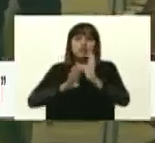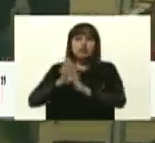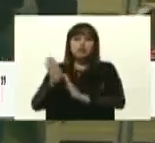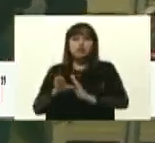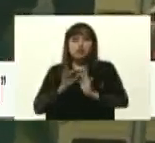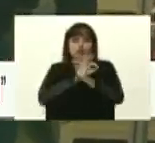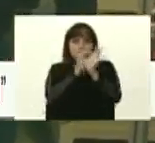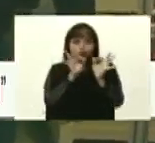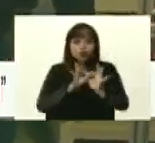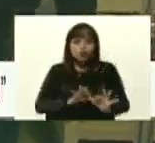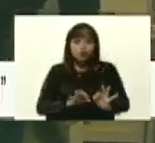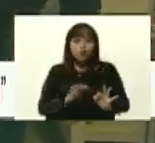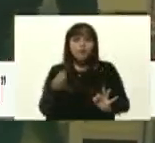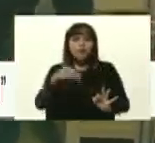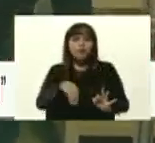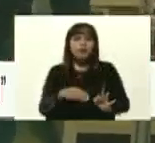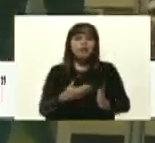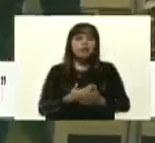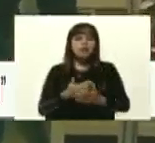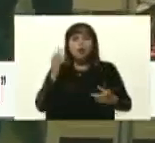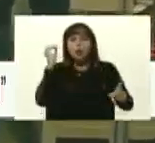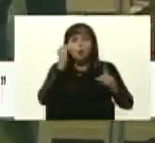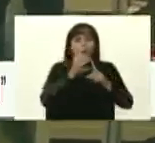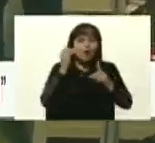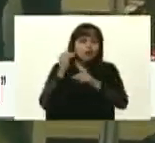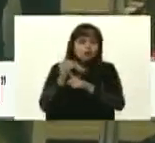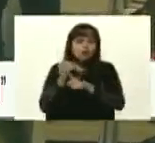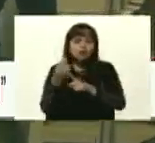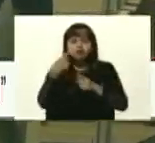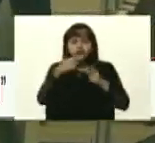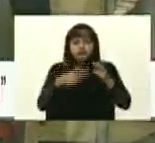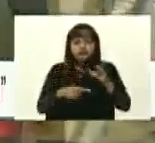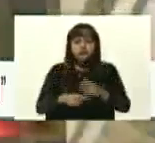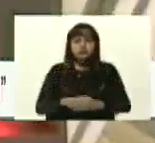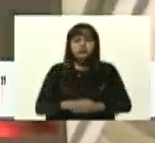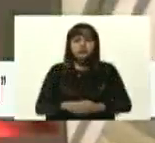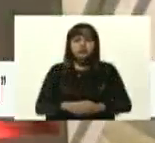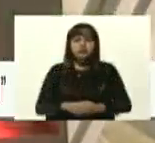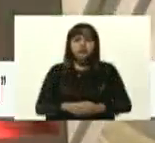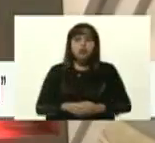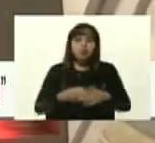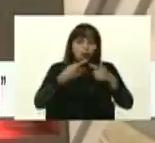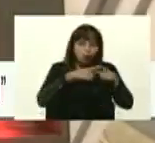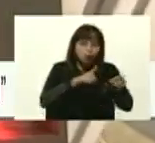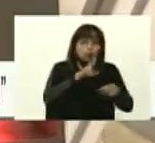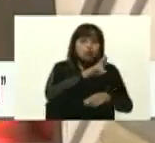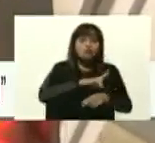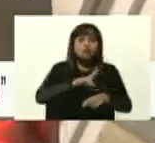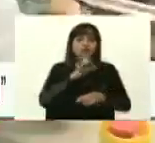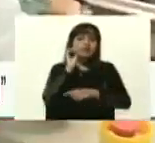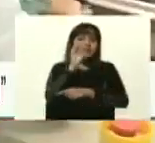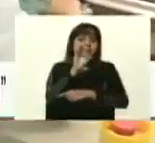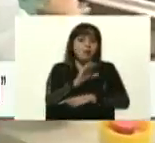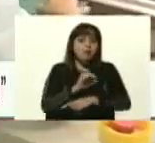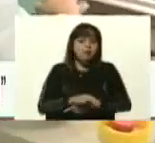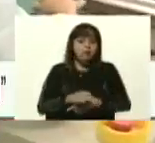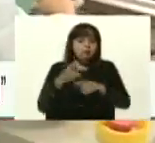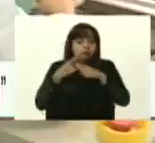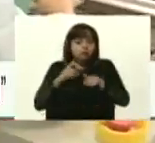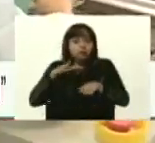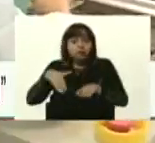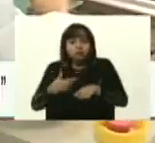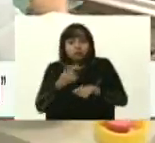dispositivo que es además multipropósito. En este caso, el dispositivo funciona como semáforo, pero